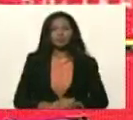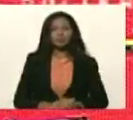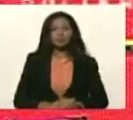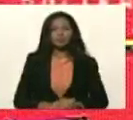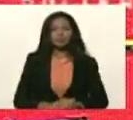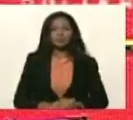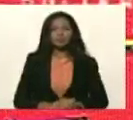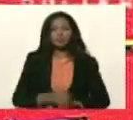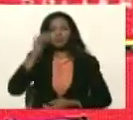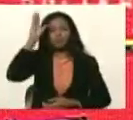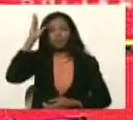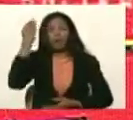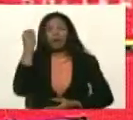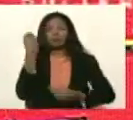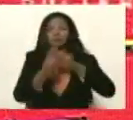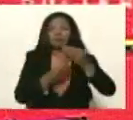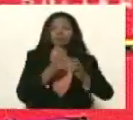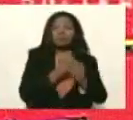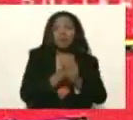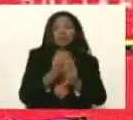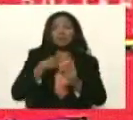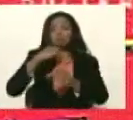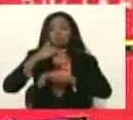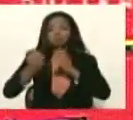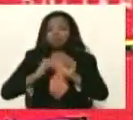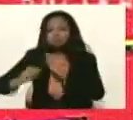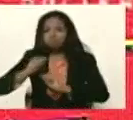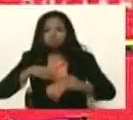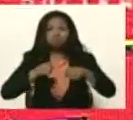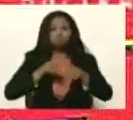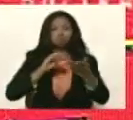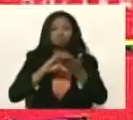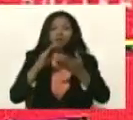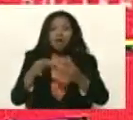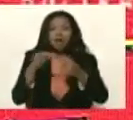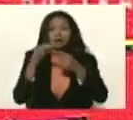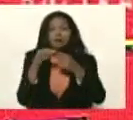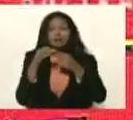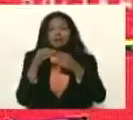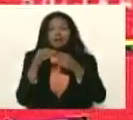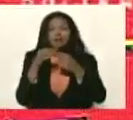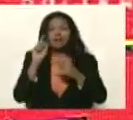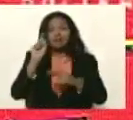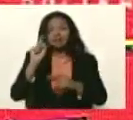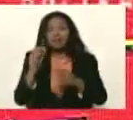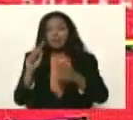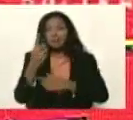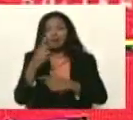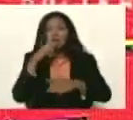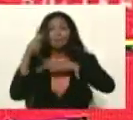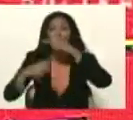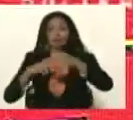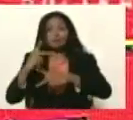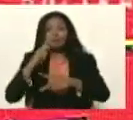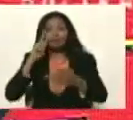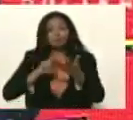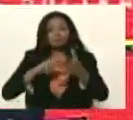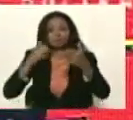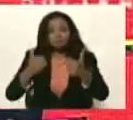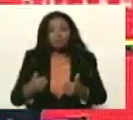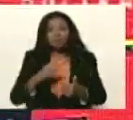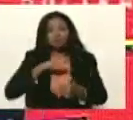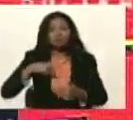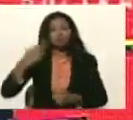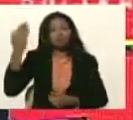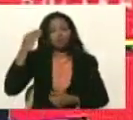capacidad de gestión es saber mover el plan las prioridades tener las prioridades correctas tener las políticas correctas y uno